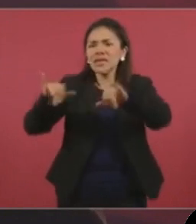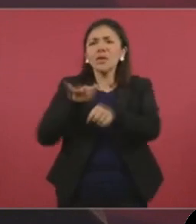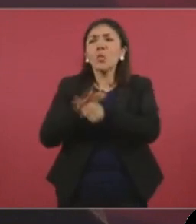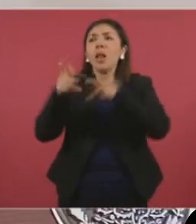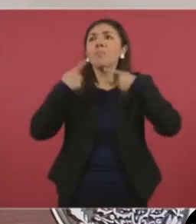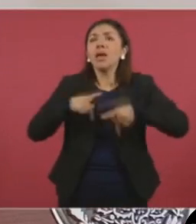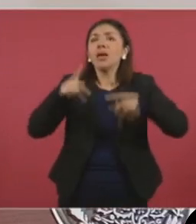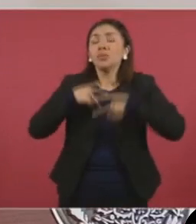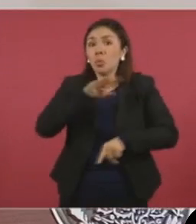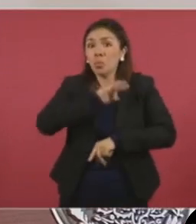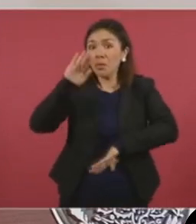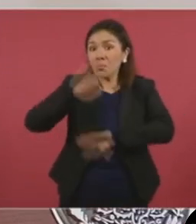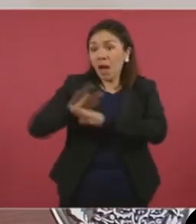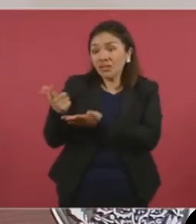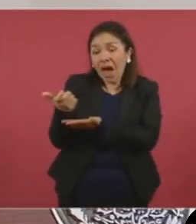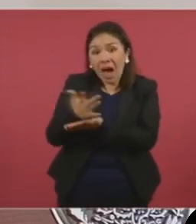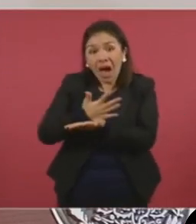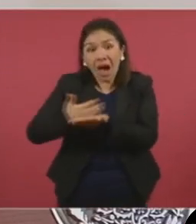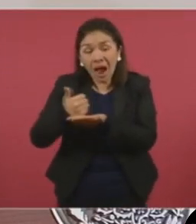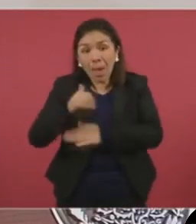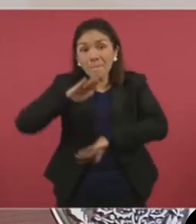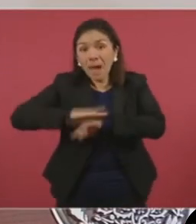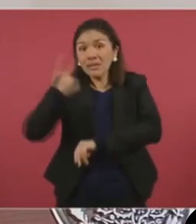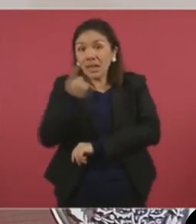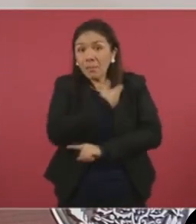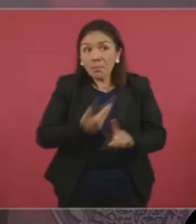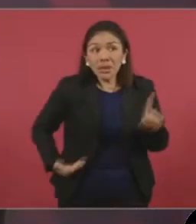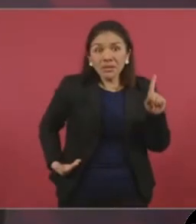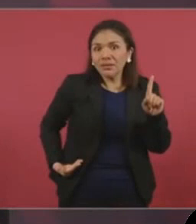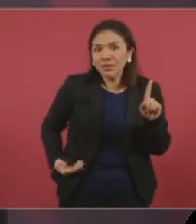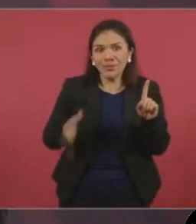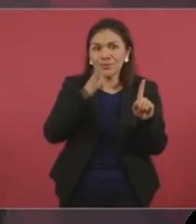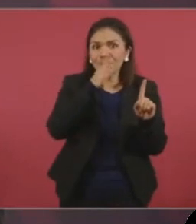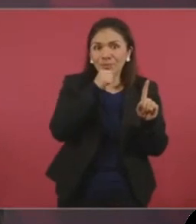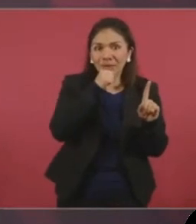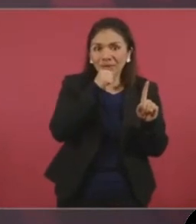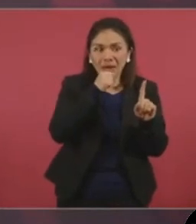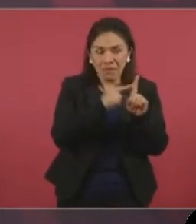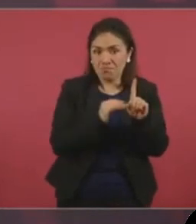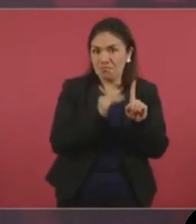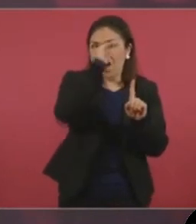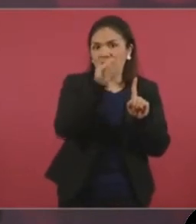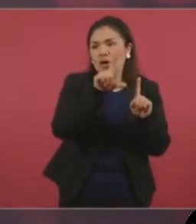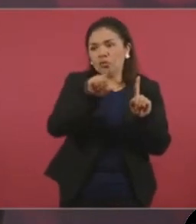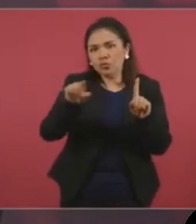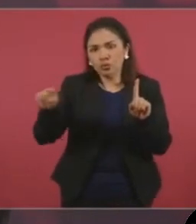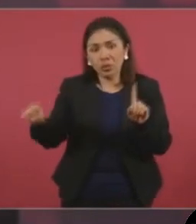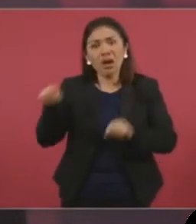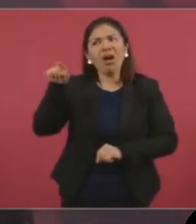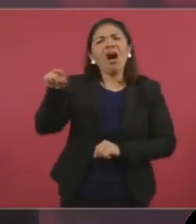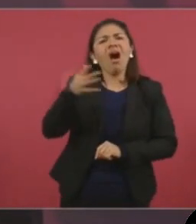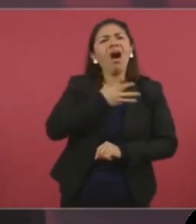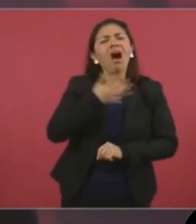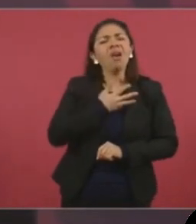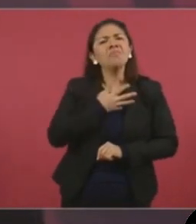puede ganar más que lo que obtiene el presidente de la República? Y ellos ganan cuatro veces más